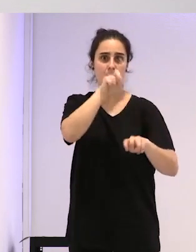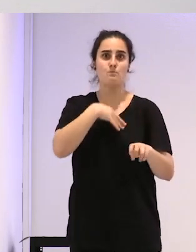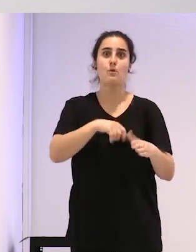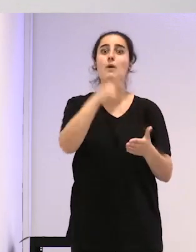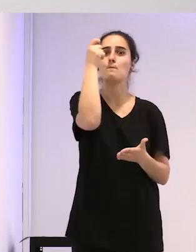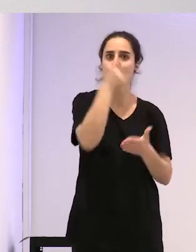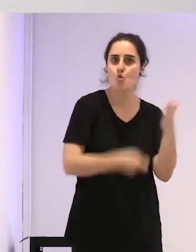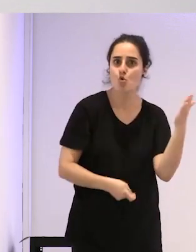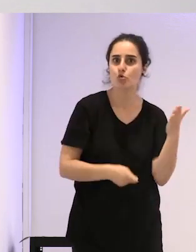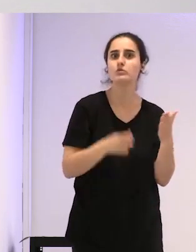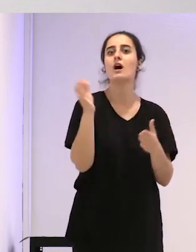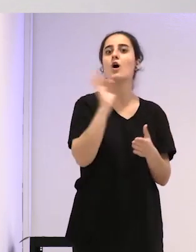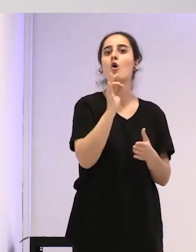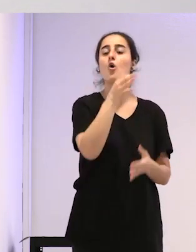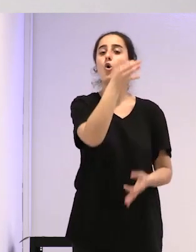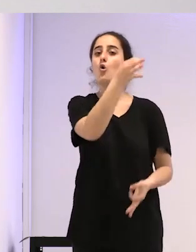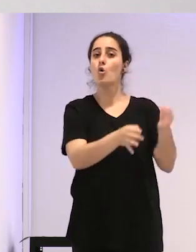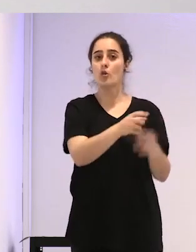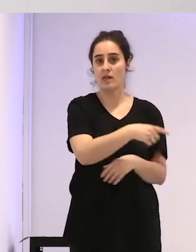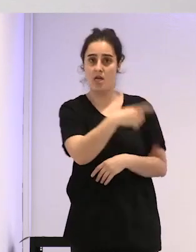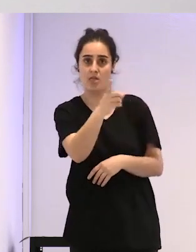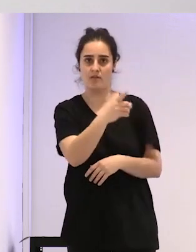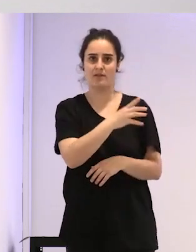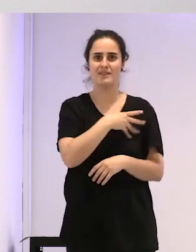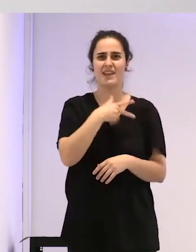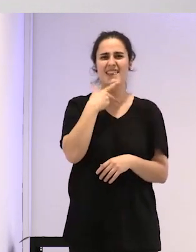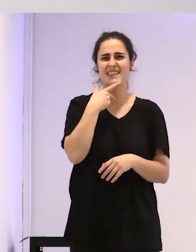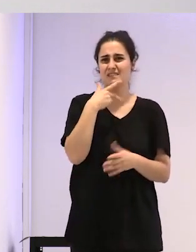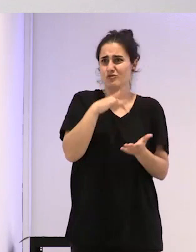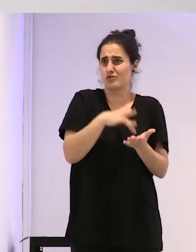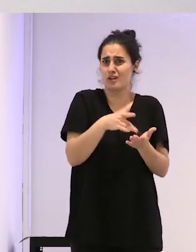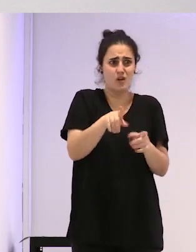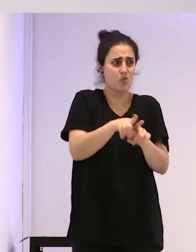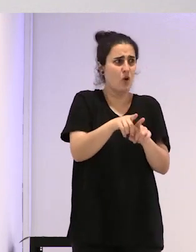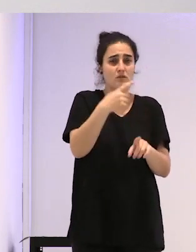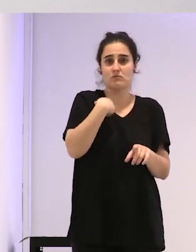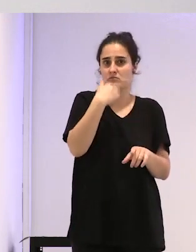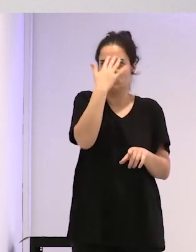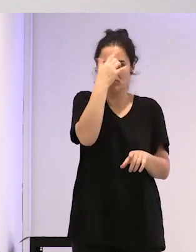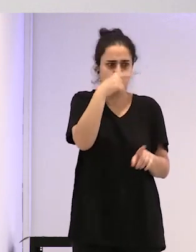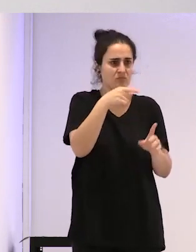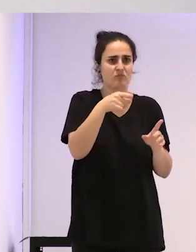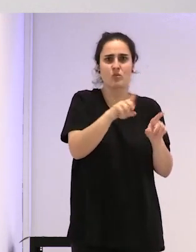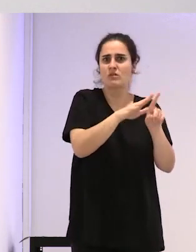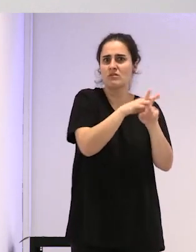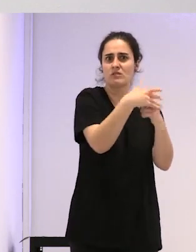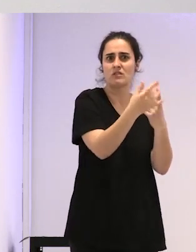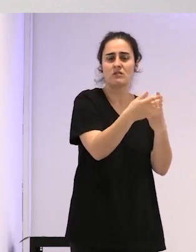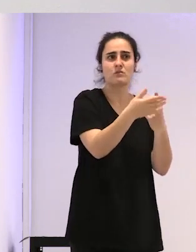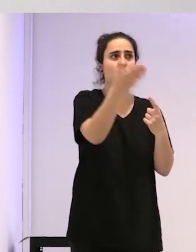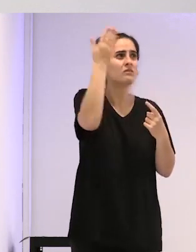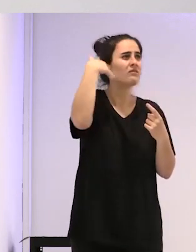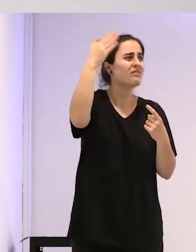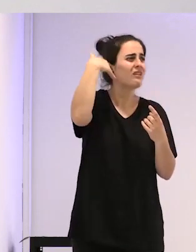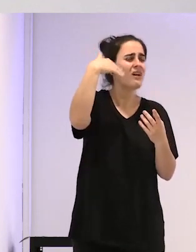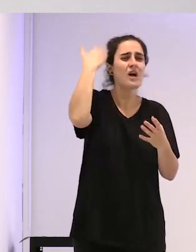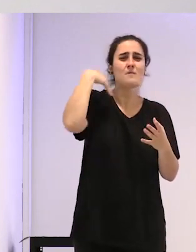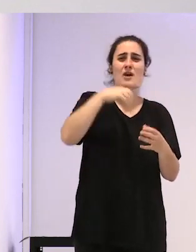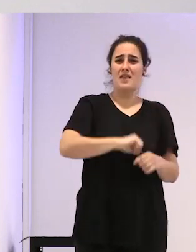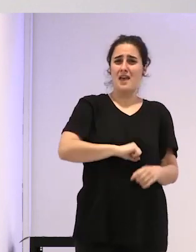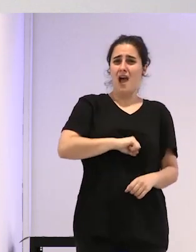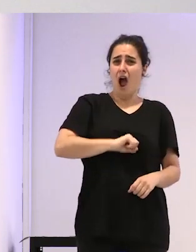multa o ser juzgados, es decir, estamos como, a mí me recuerda mucho esta época, la época del aborto en